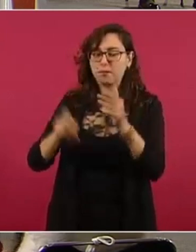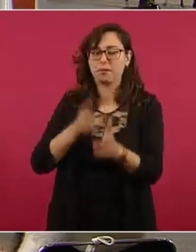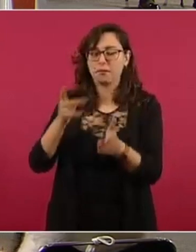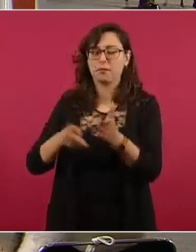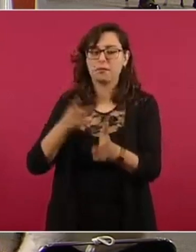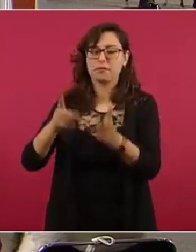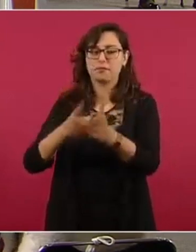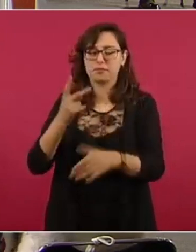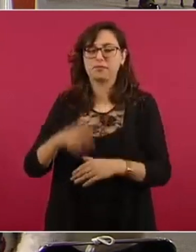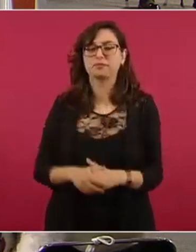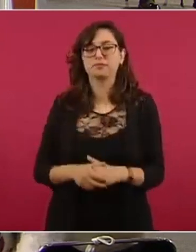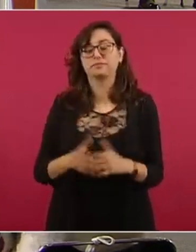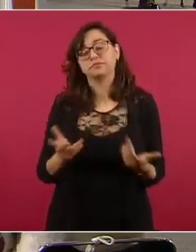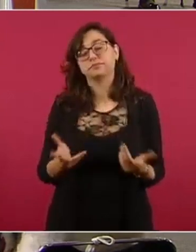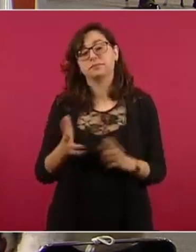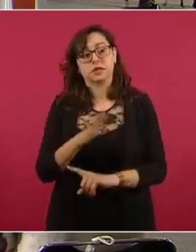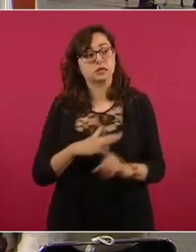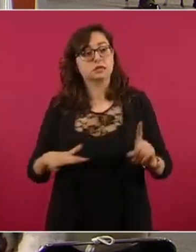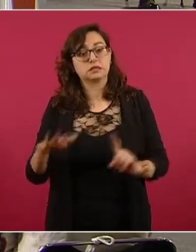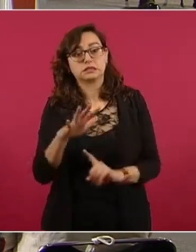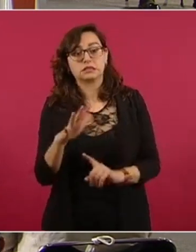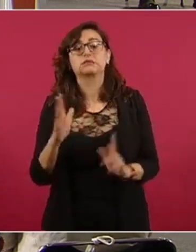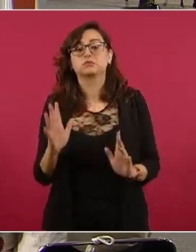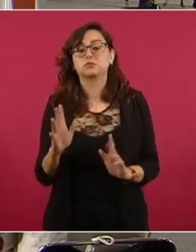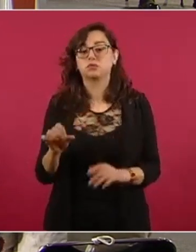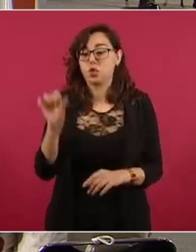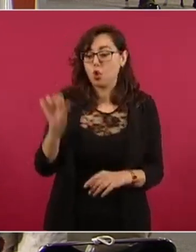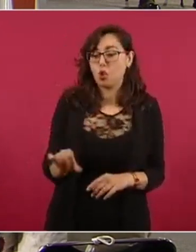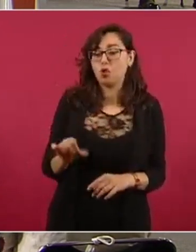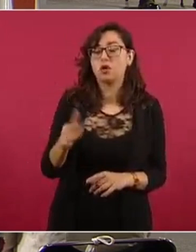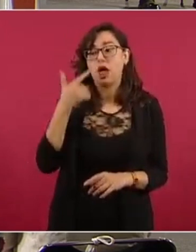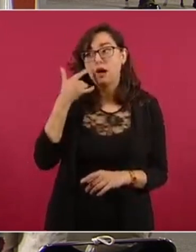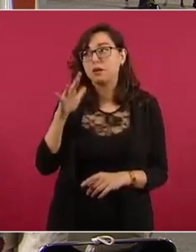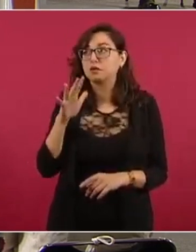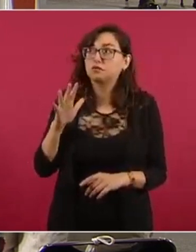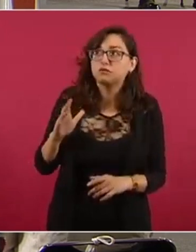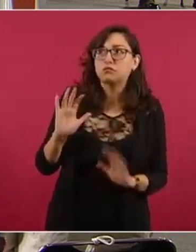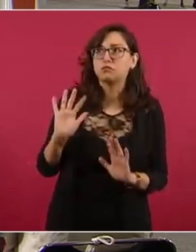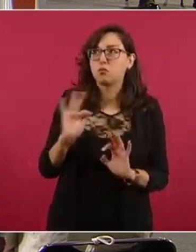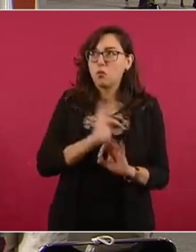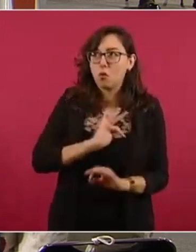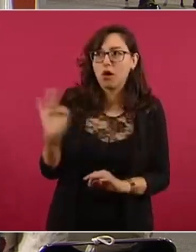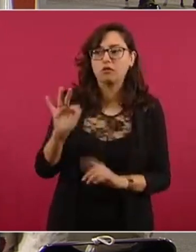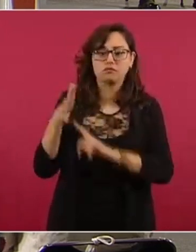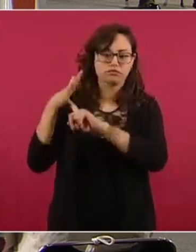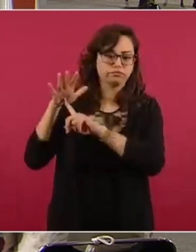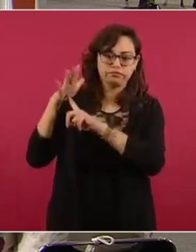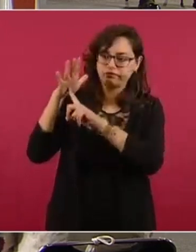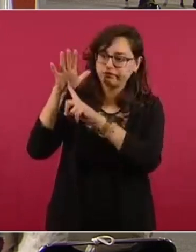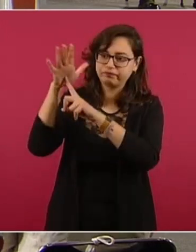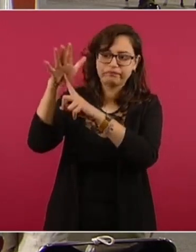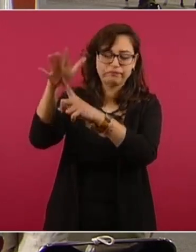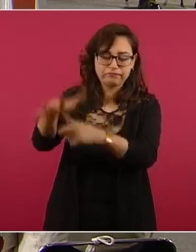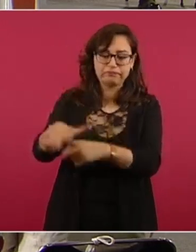si las condiciones lo permiten y con el apoyo de un helicóptero vamos a hacer reconocimientos puntuales y vamos a llevar